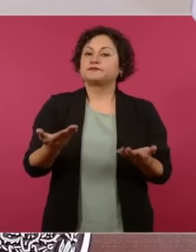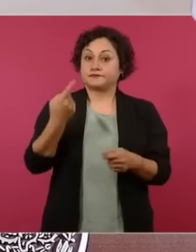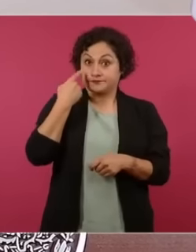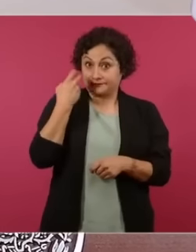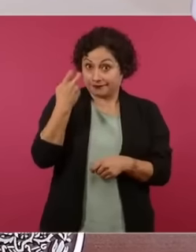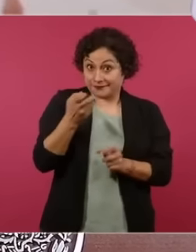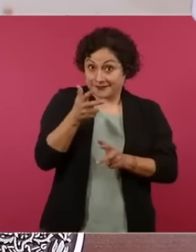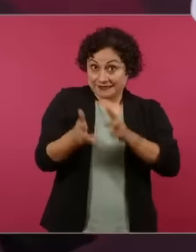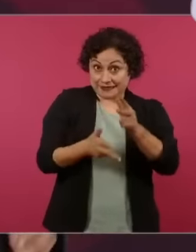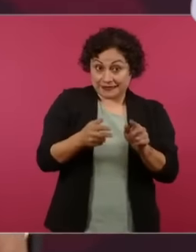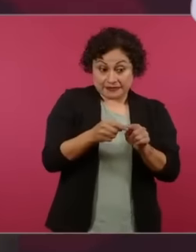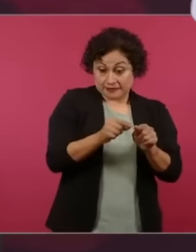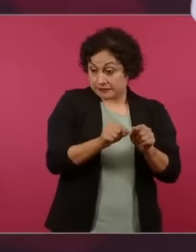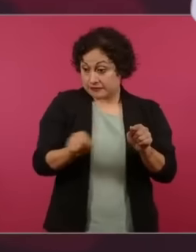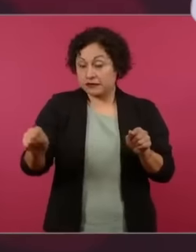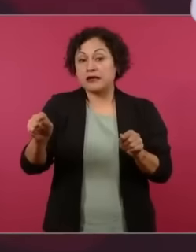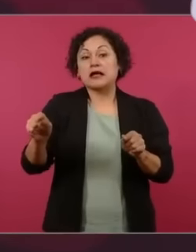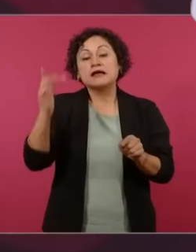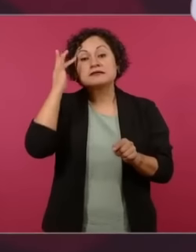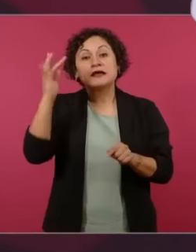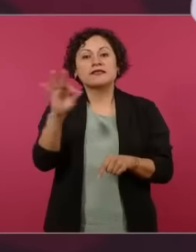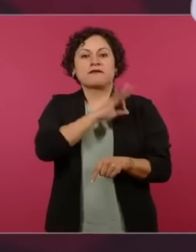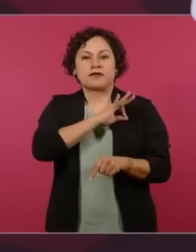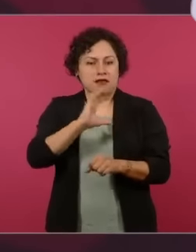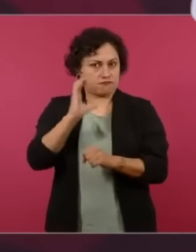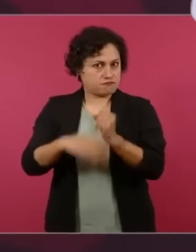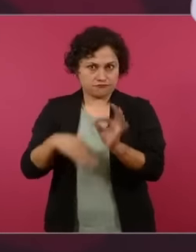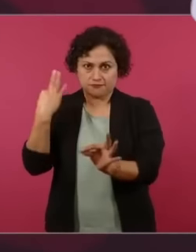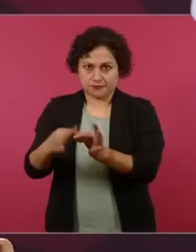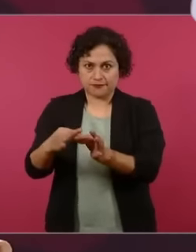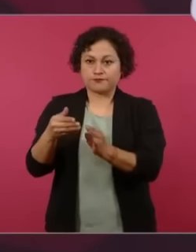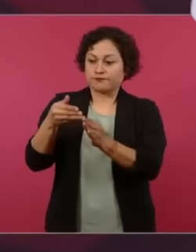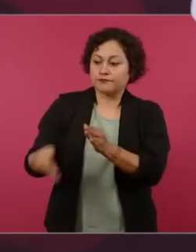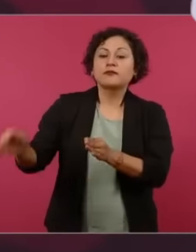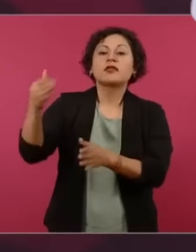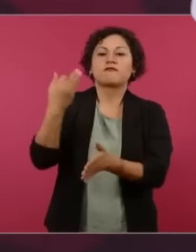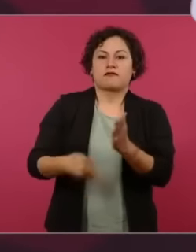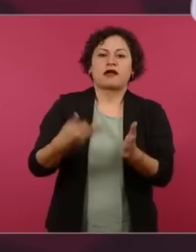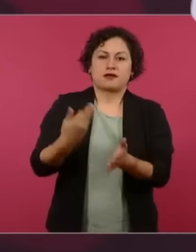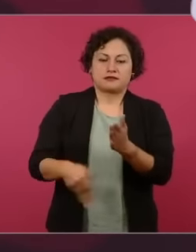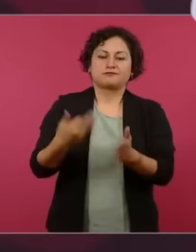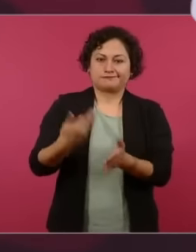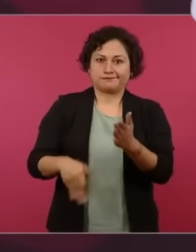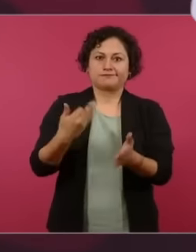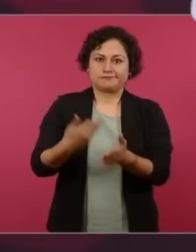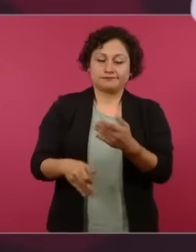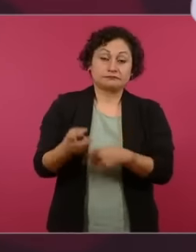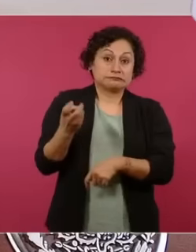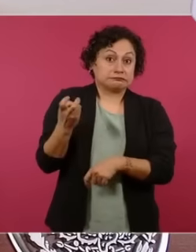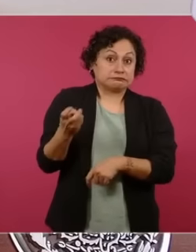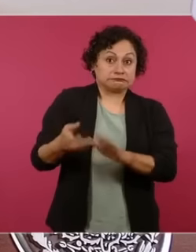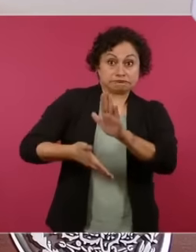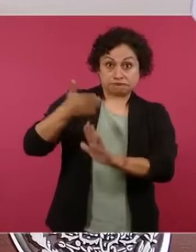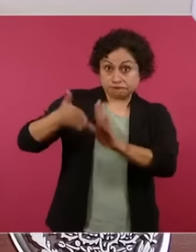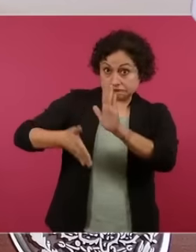digamos que es como que el día fijo pero en esta ocasión se adelantarán y se espera que los depósitos se realicen